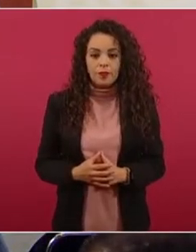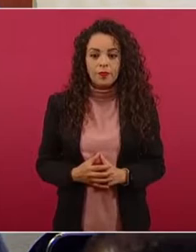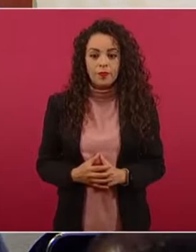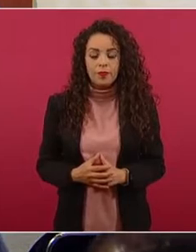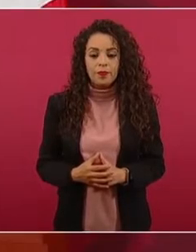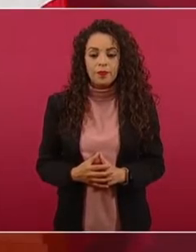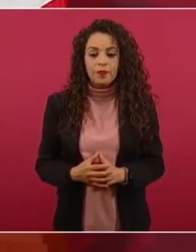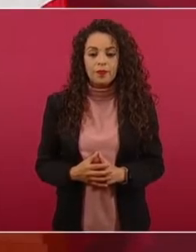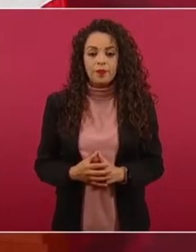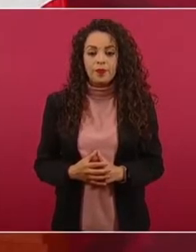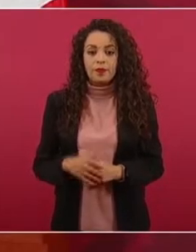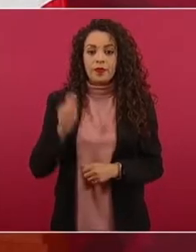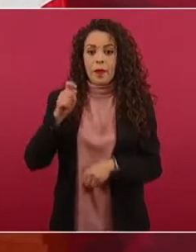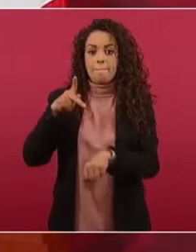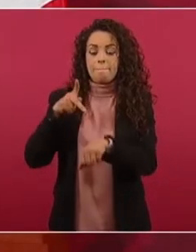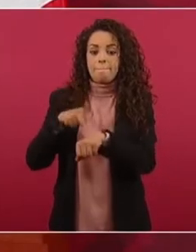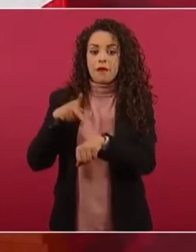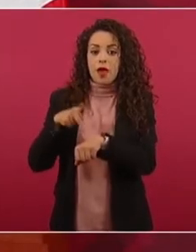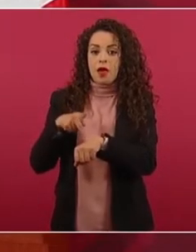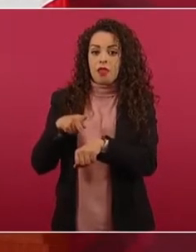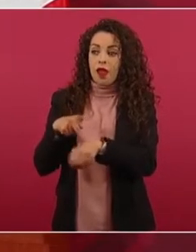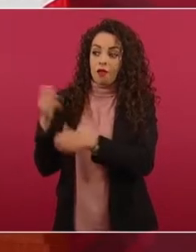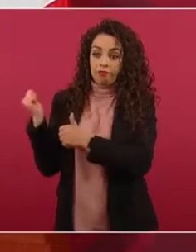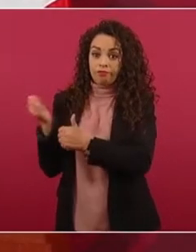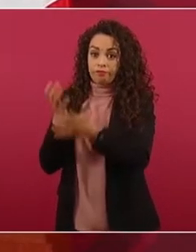de piedra. Ya no se va a usar